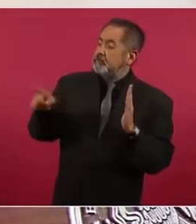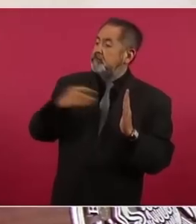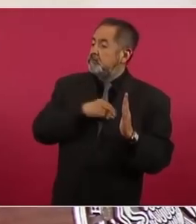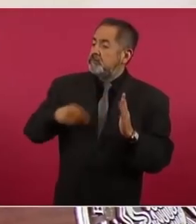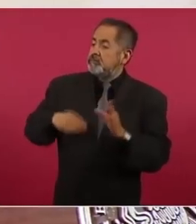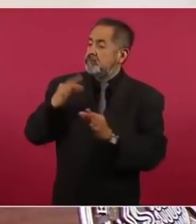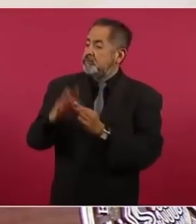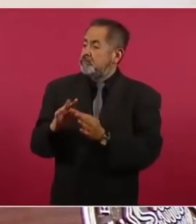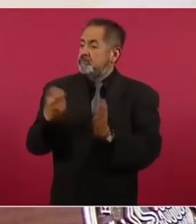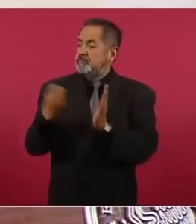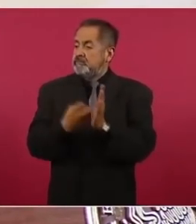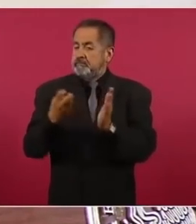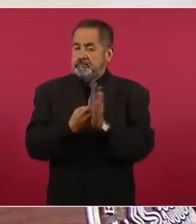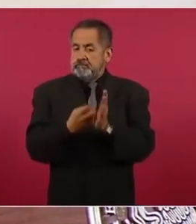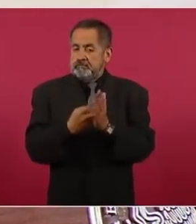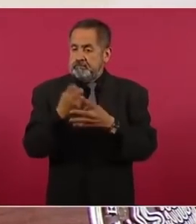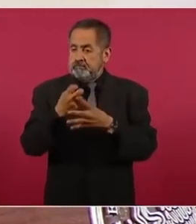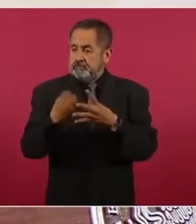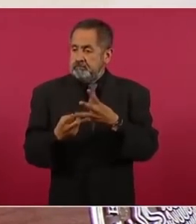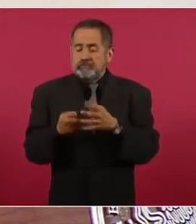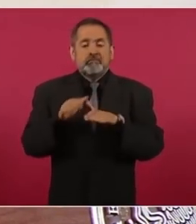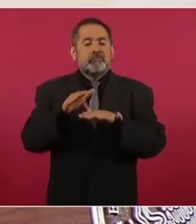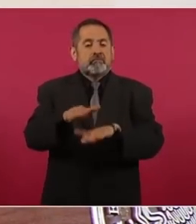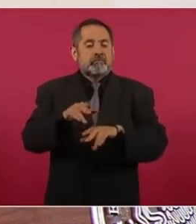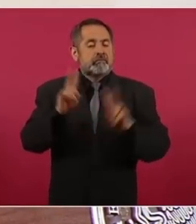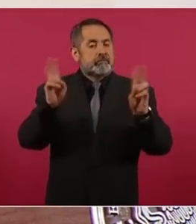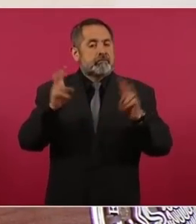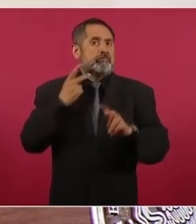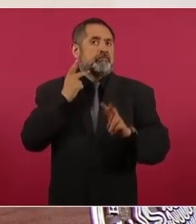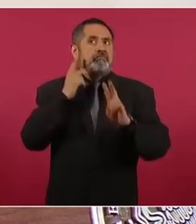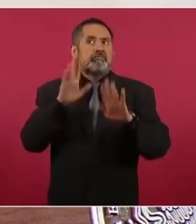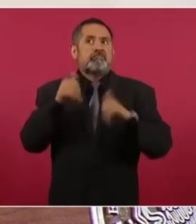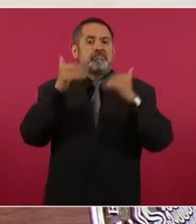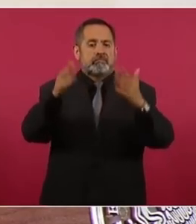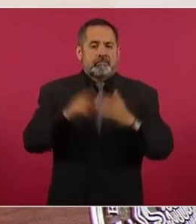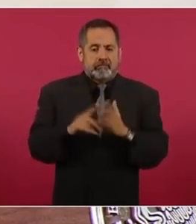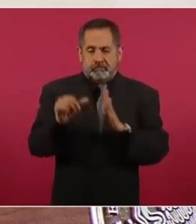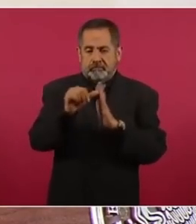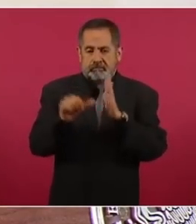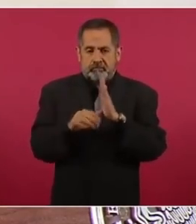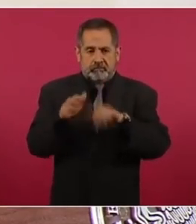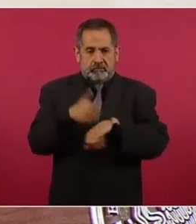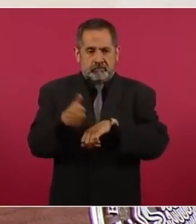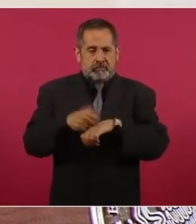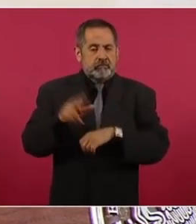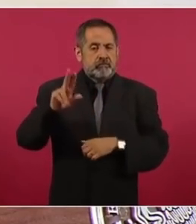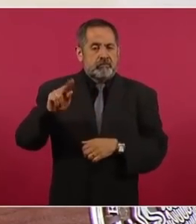principios en política exterior, en el artículo 89.